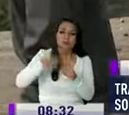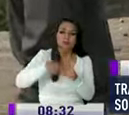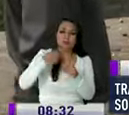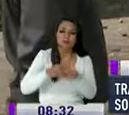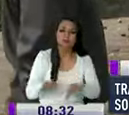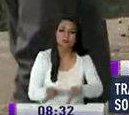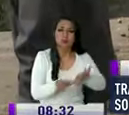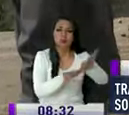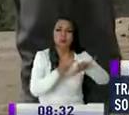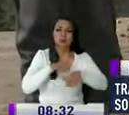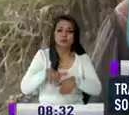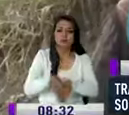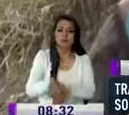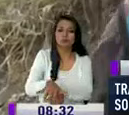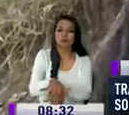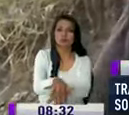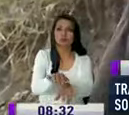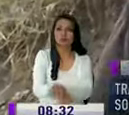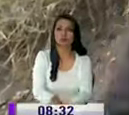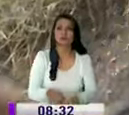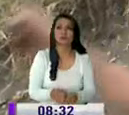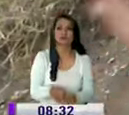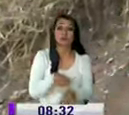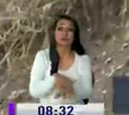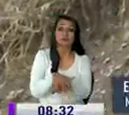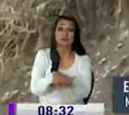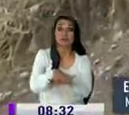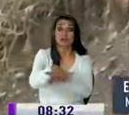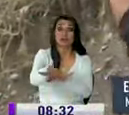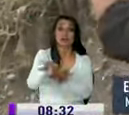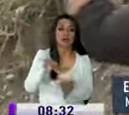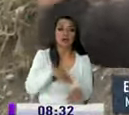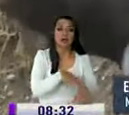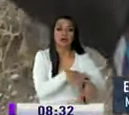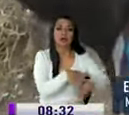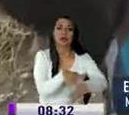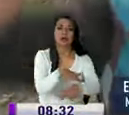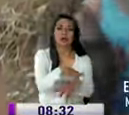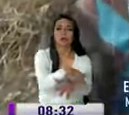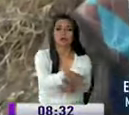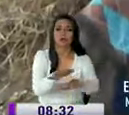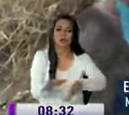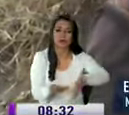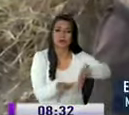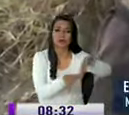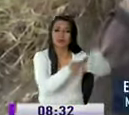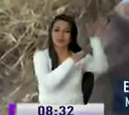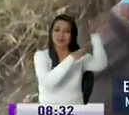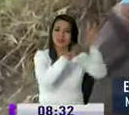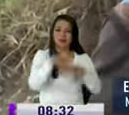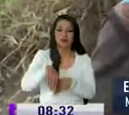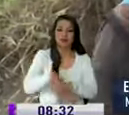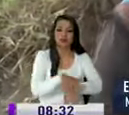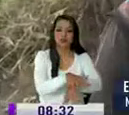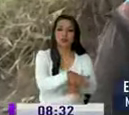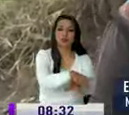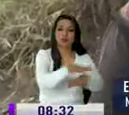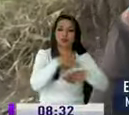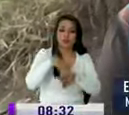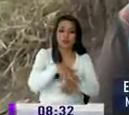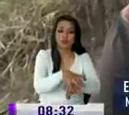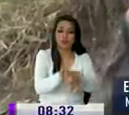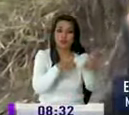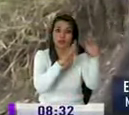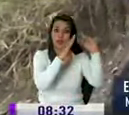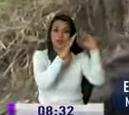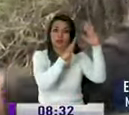dragado y cauce del río porque este río más antes pasaba por allá pegado por donde está caéndose la casa